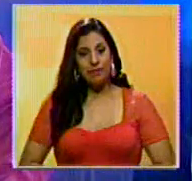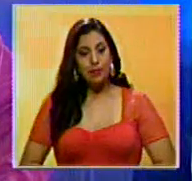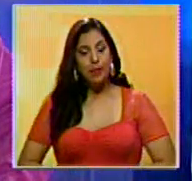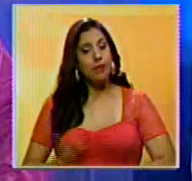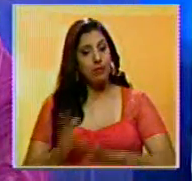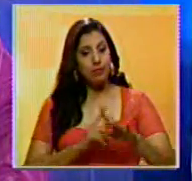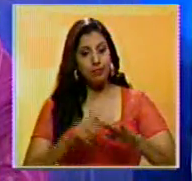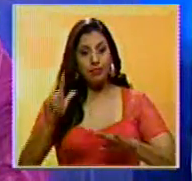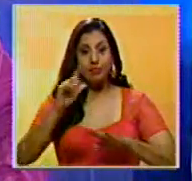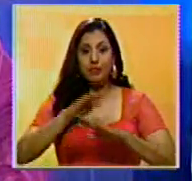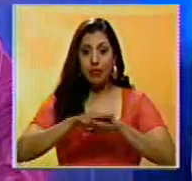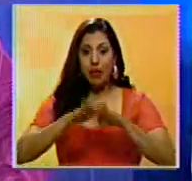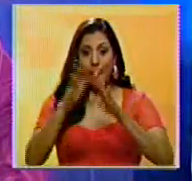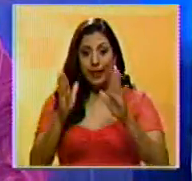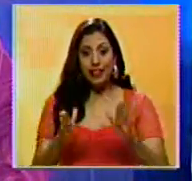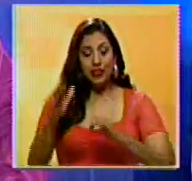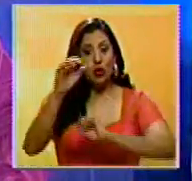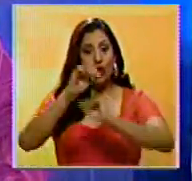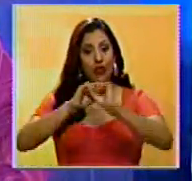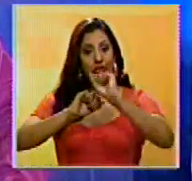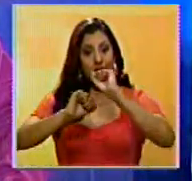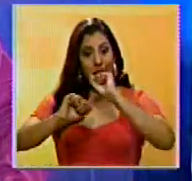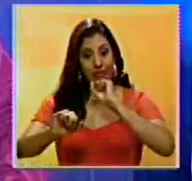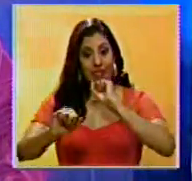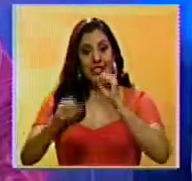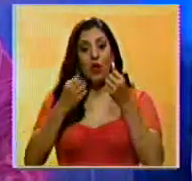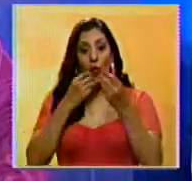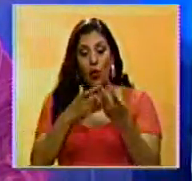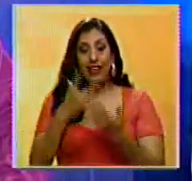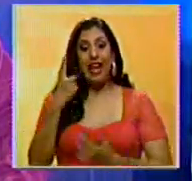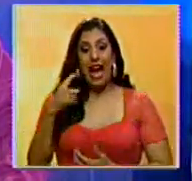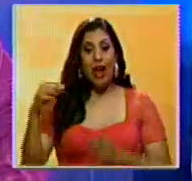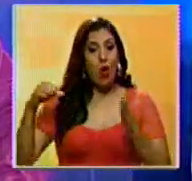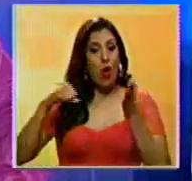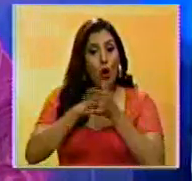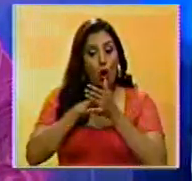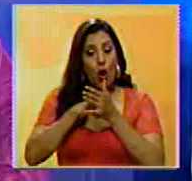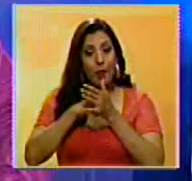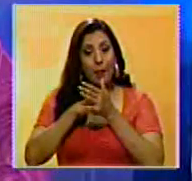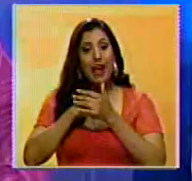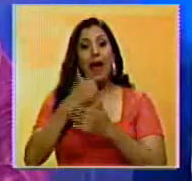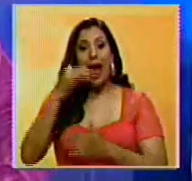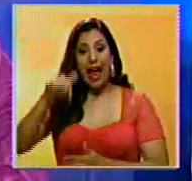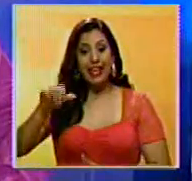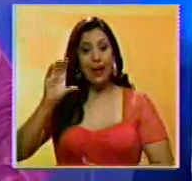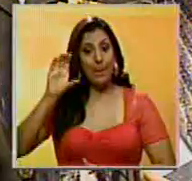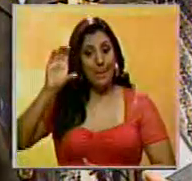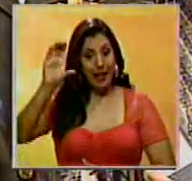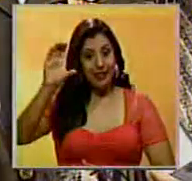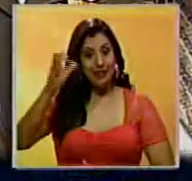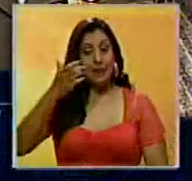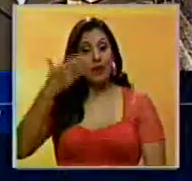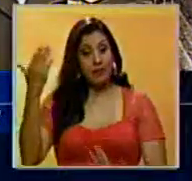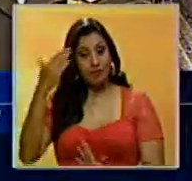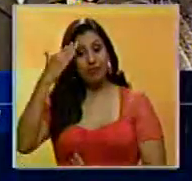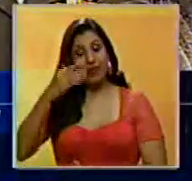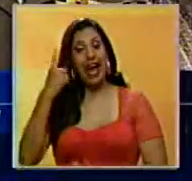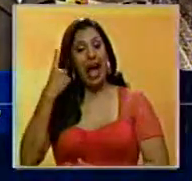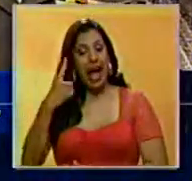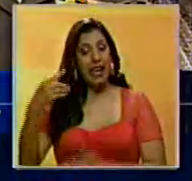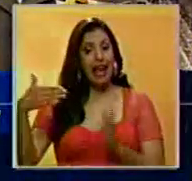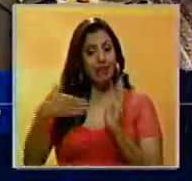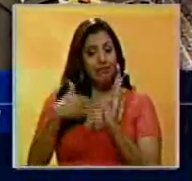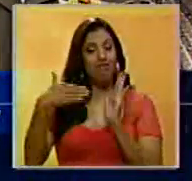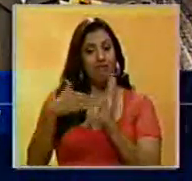El ministro para la defensa, Vladimir Padrino López, aseguró que hay un golpe de Estado en desarrollo en el país. Padrino López señaló que existen